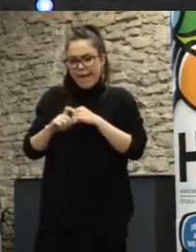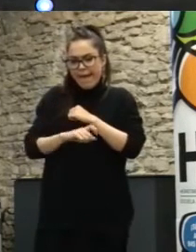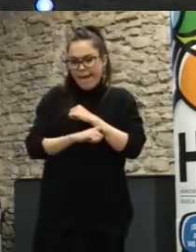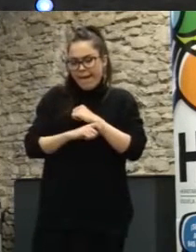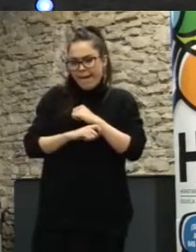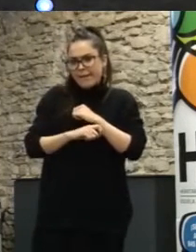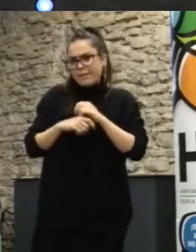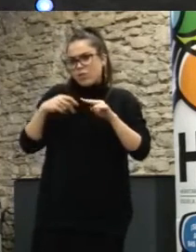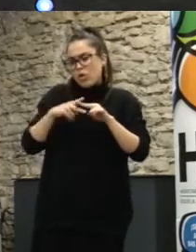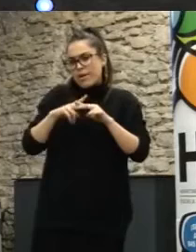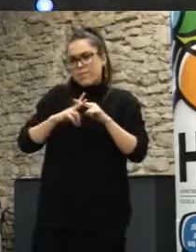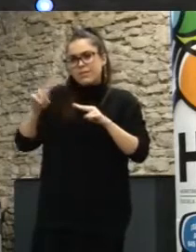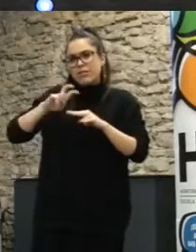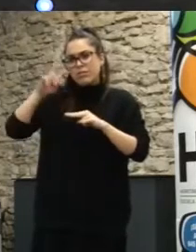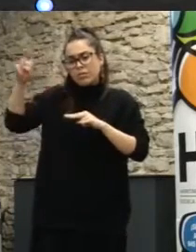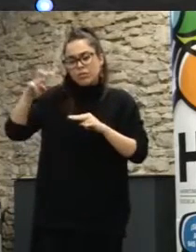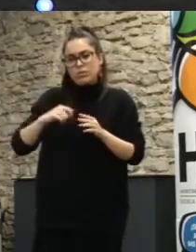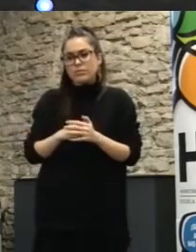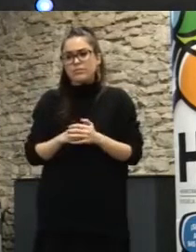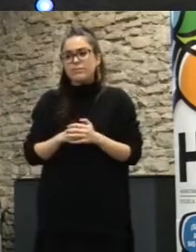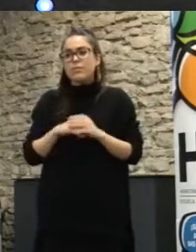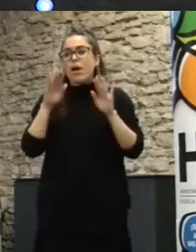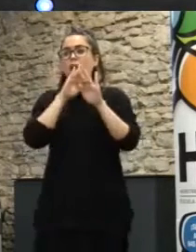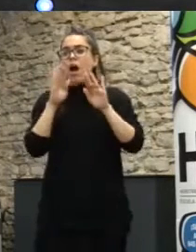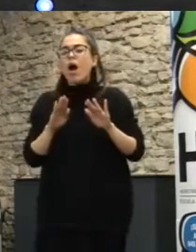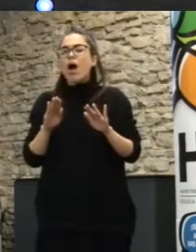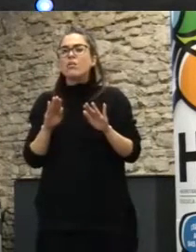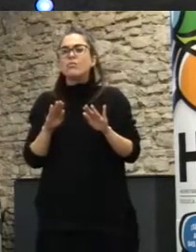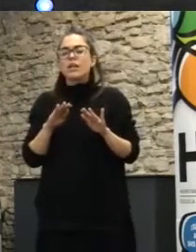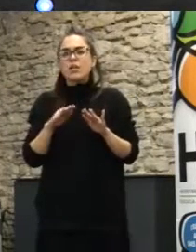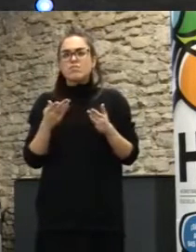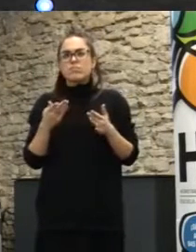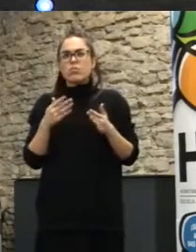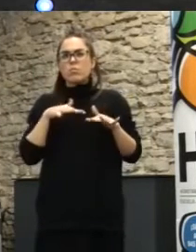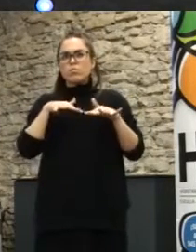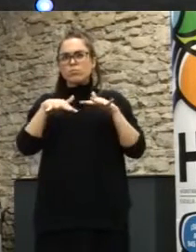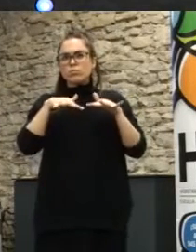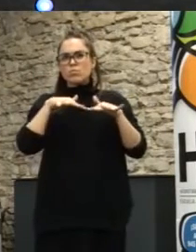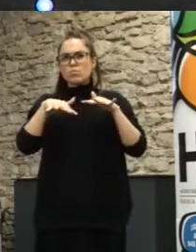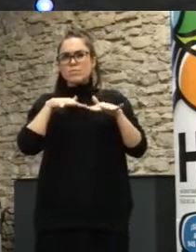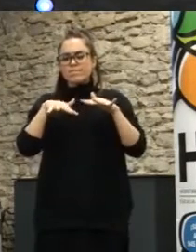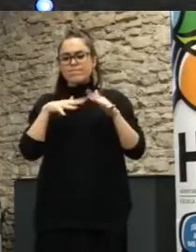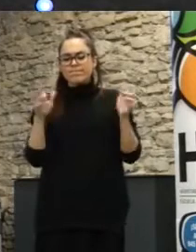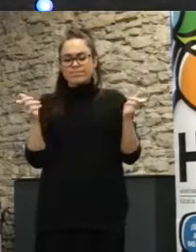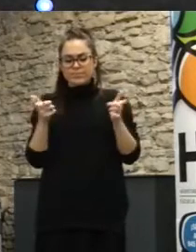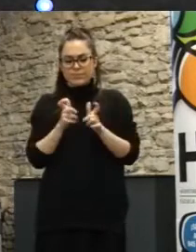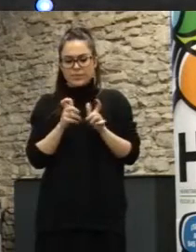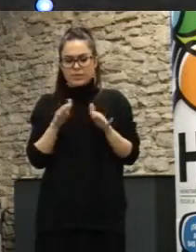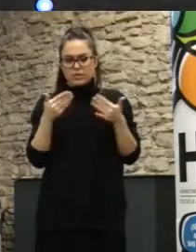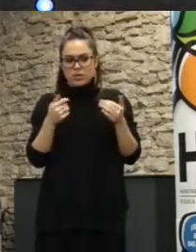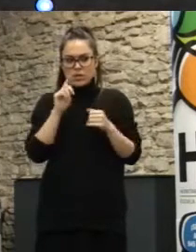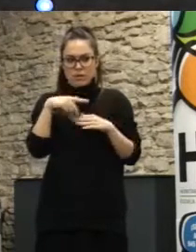se pretendían inicialmente. Y eso hace que haya una cierta desmovilización y que en el ámbito de las administraciones, los técnicos